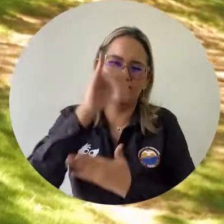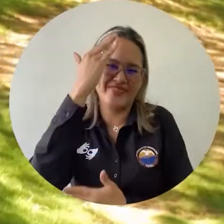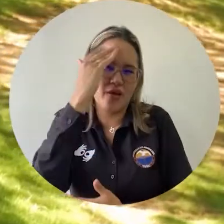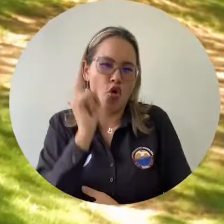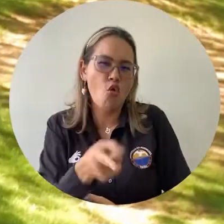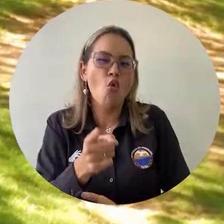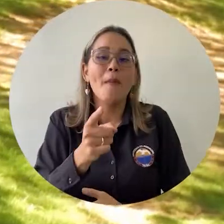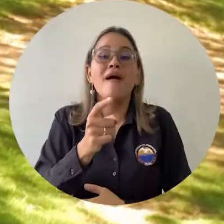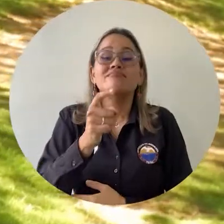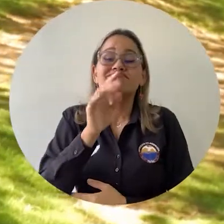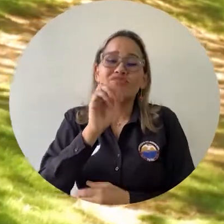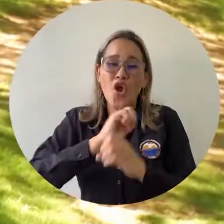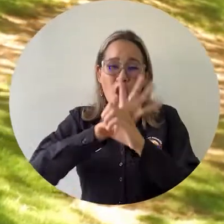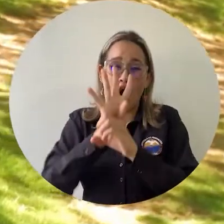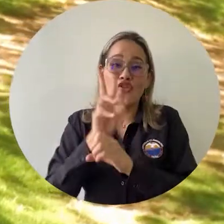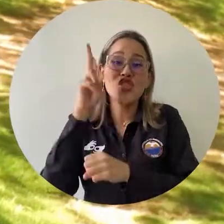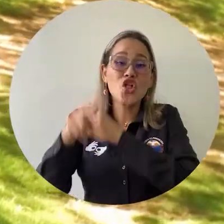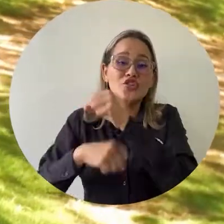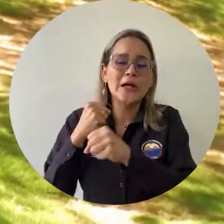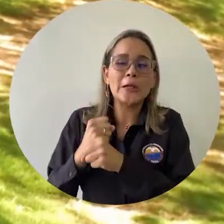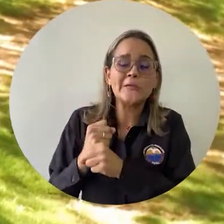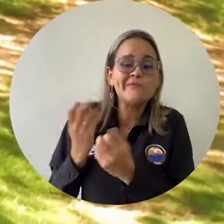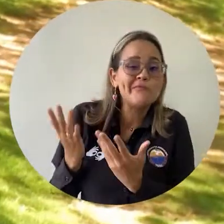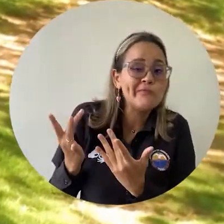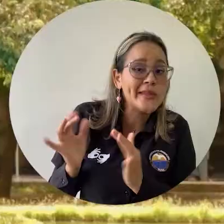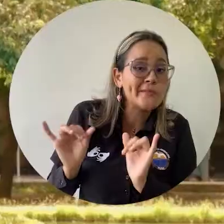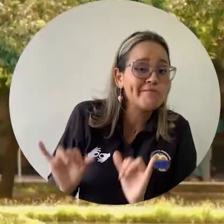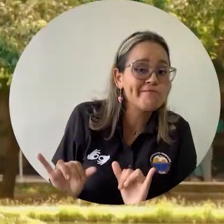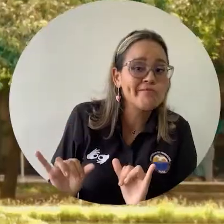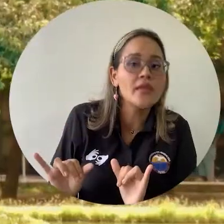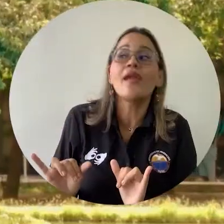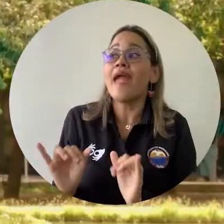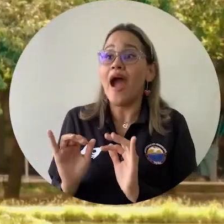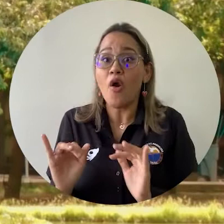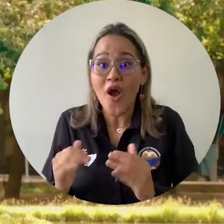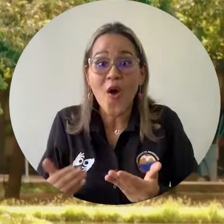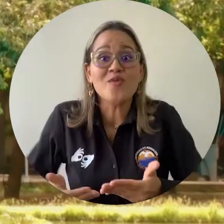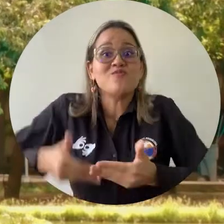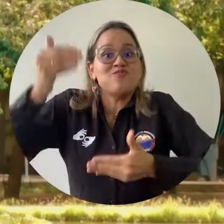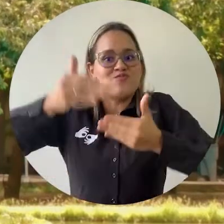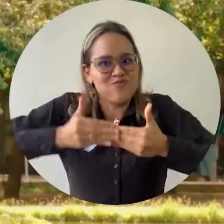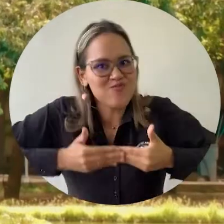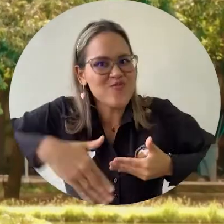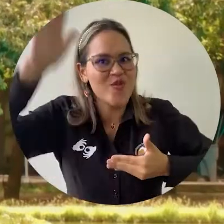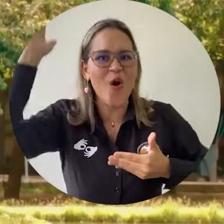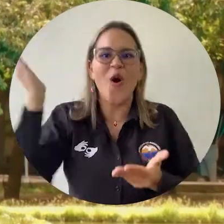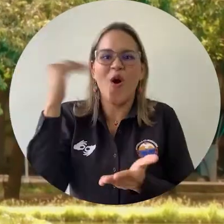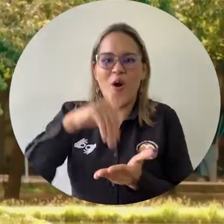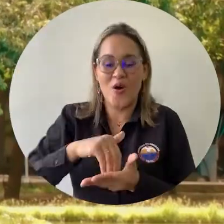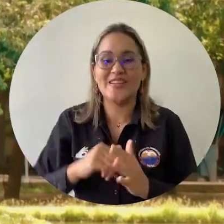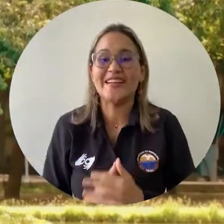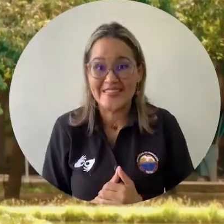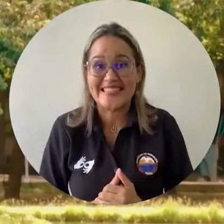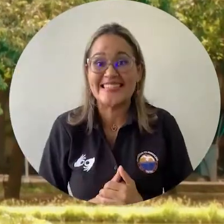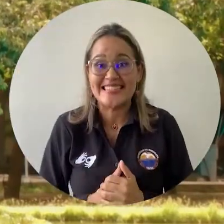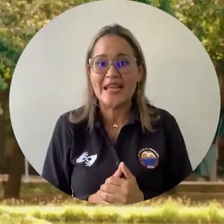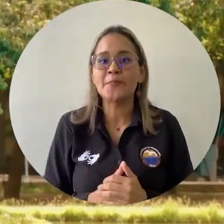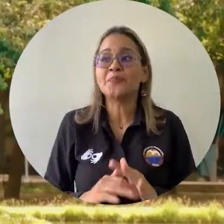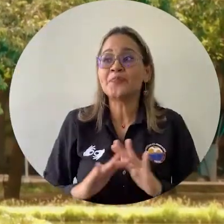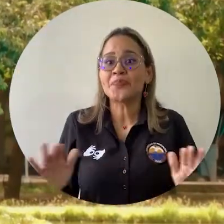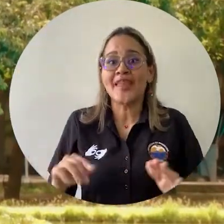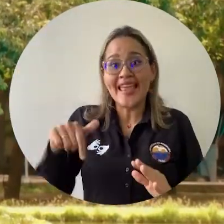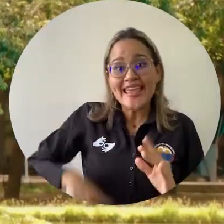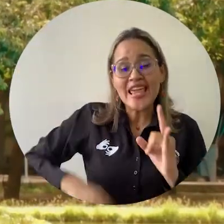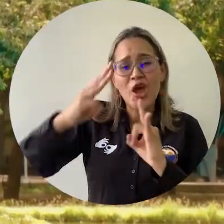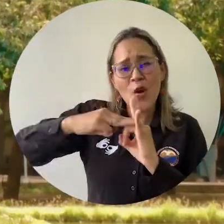becarios de dichos programas fueron reconocidos por Uni Magdalena. Nuestra Casa de Estudios Superiores realizó la entrega de distinciones